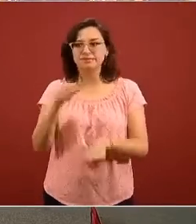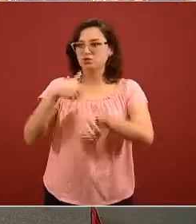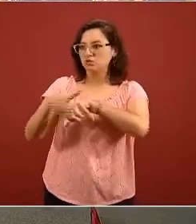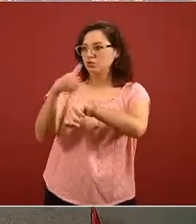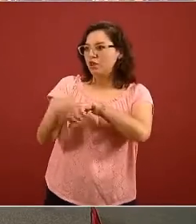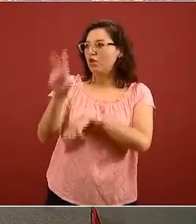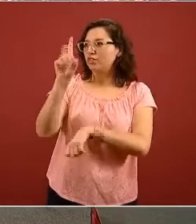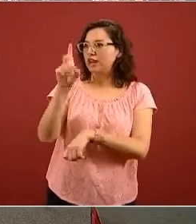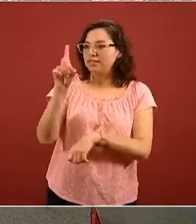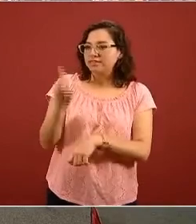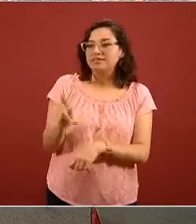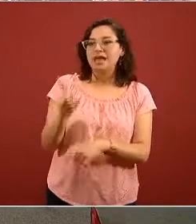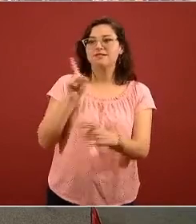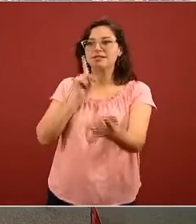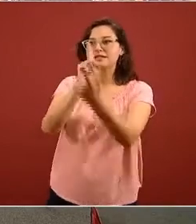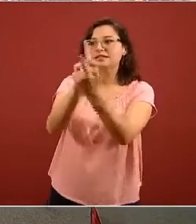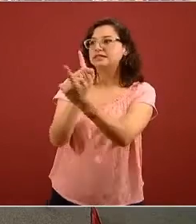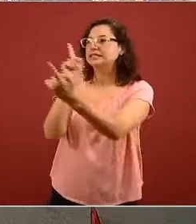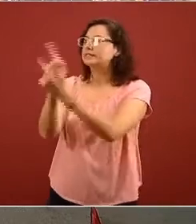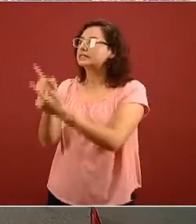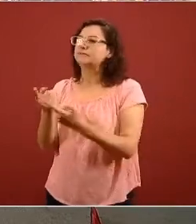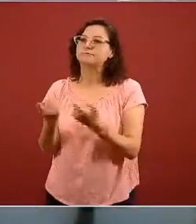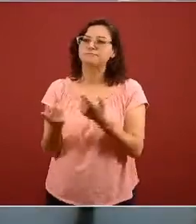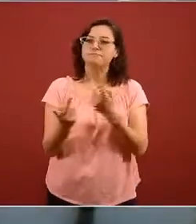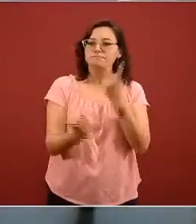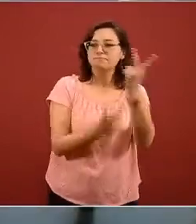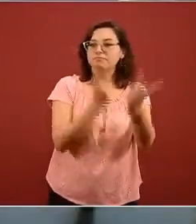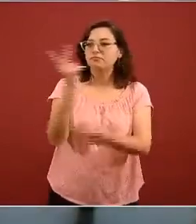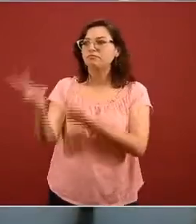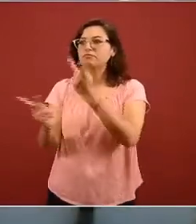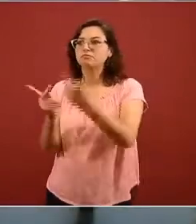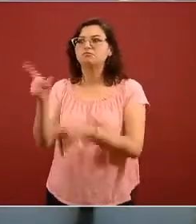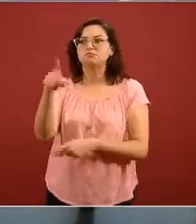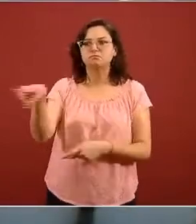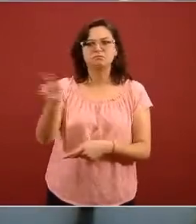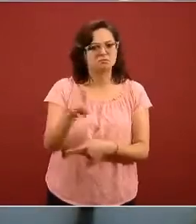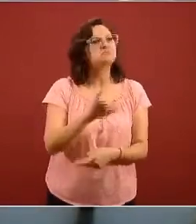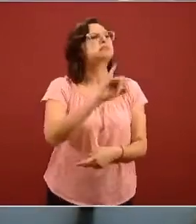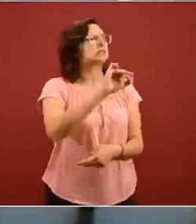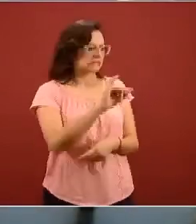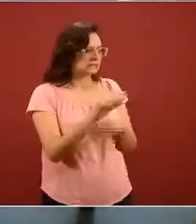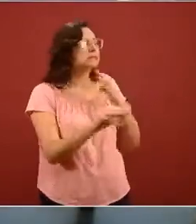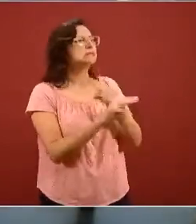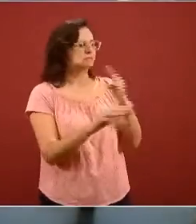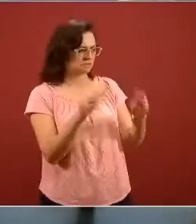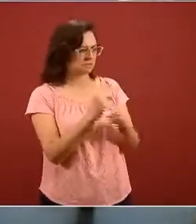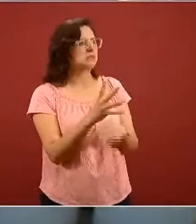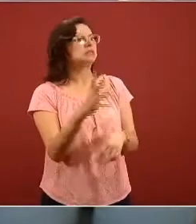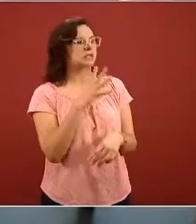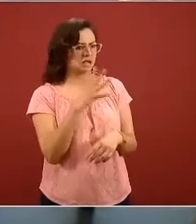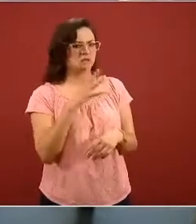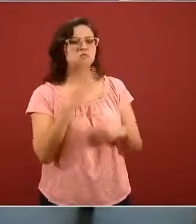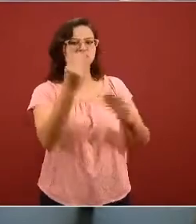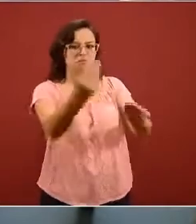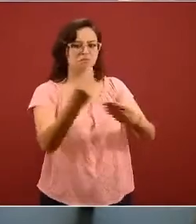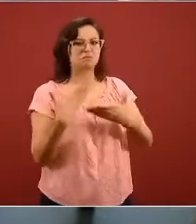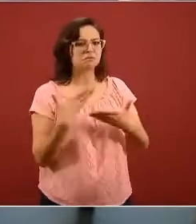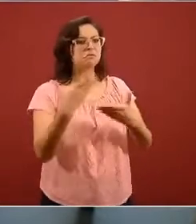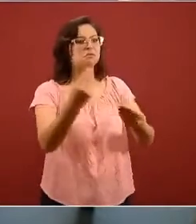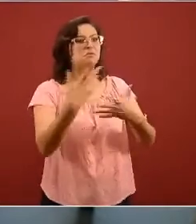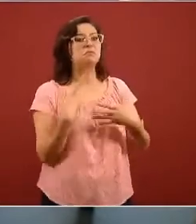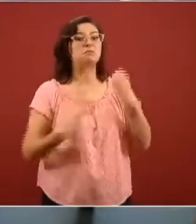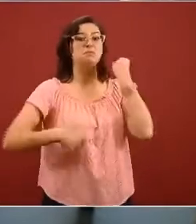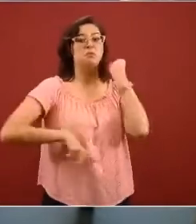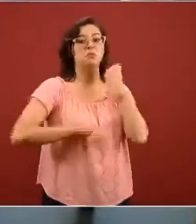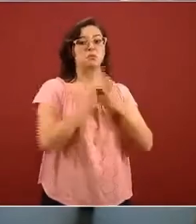donde enfermeras y enfermeros lo que están diciendo es si si nos han llegado los insumos los insumos provenientes de China el